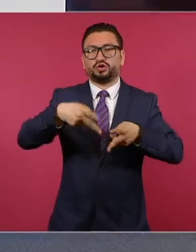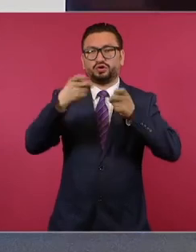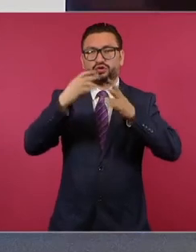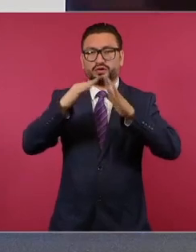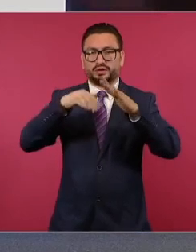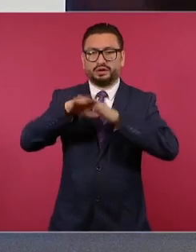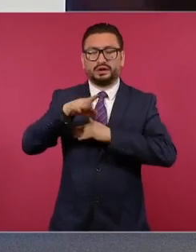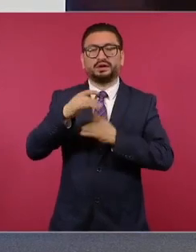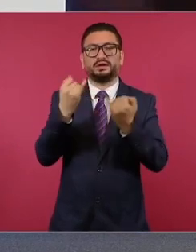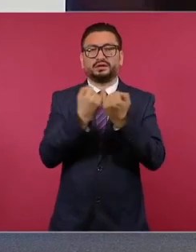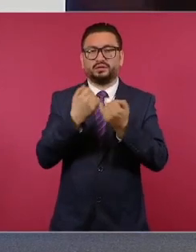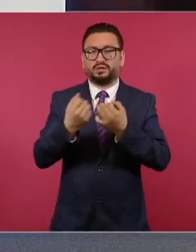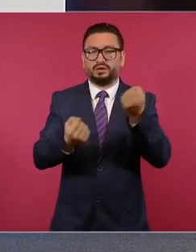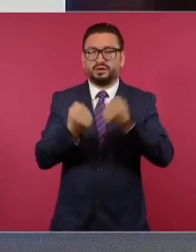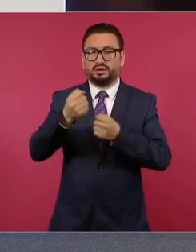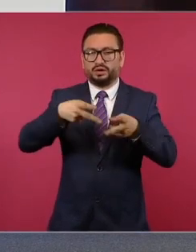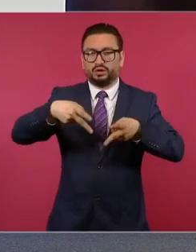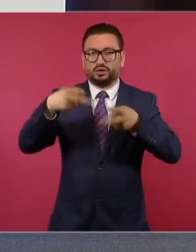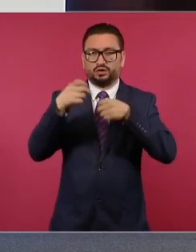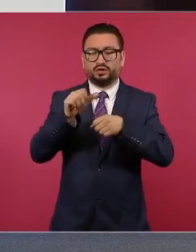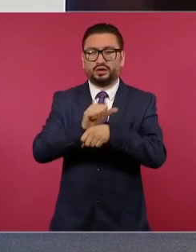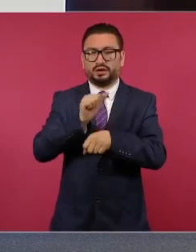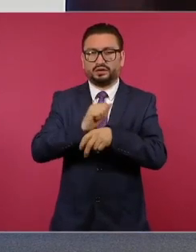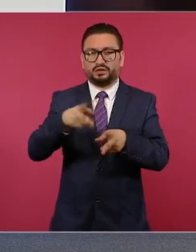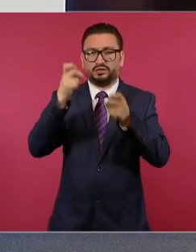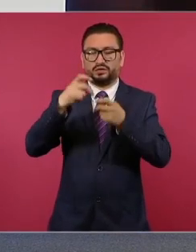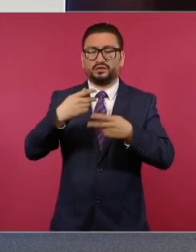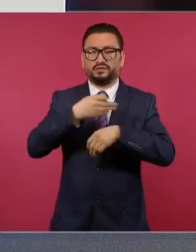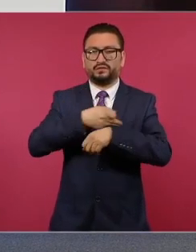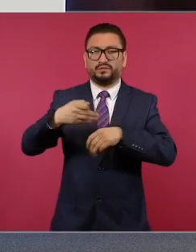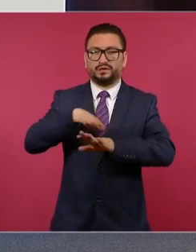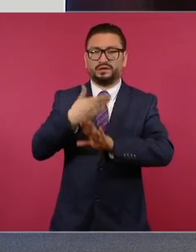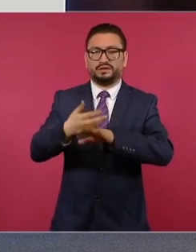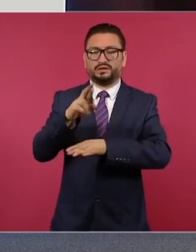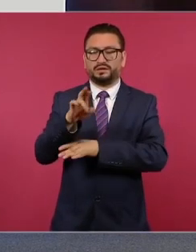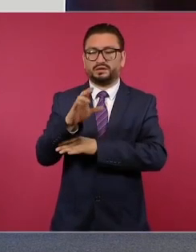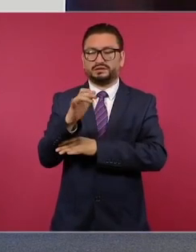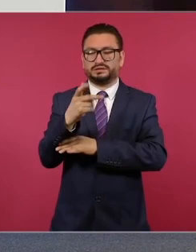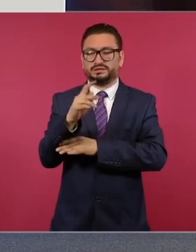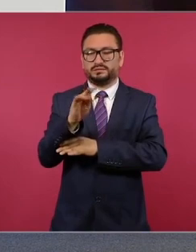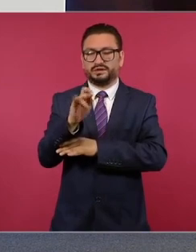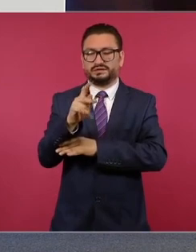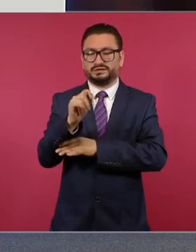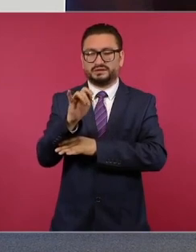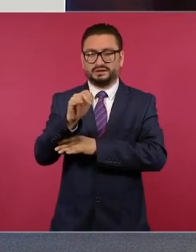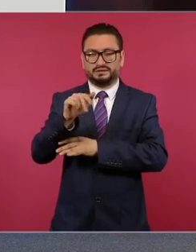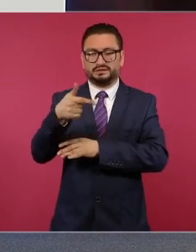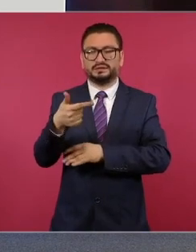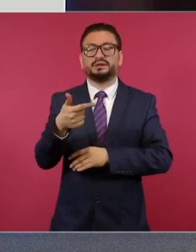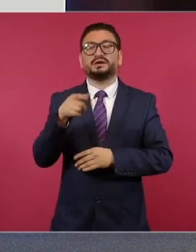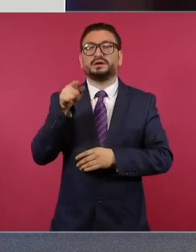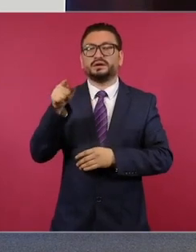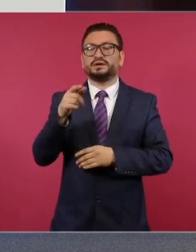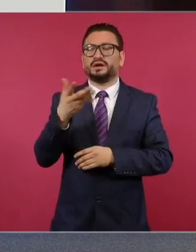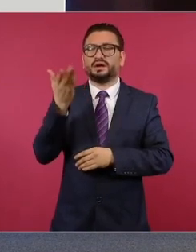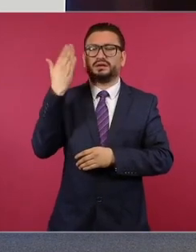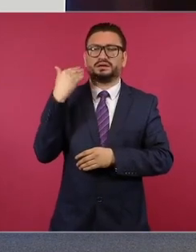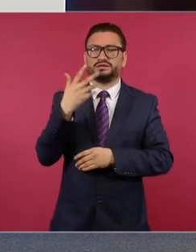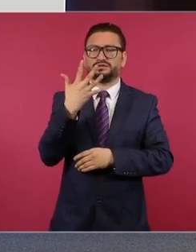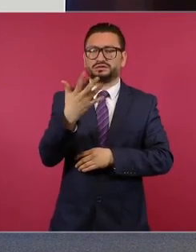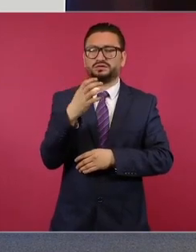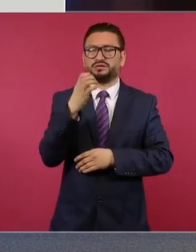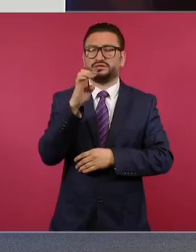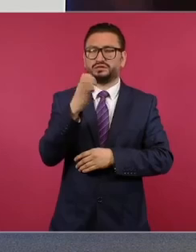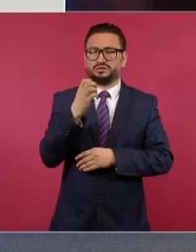habitación y robo de vehículo en agravio de la familia Rechi Beristain, hecho ocurrido el 5 de enero del